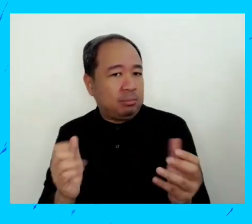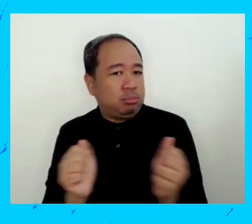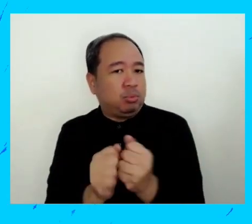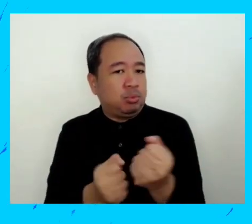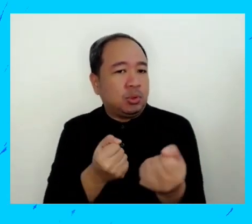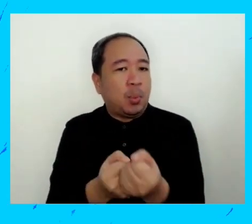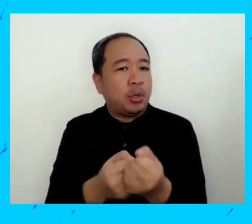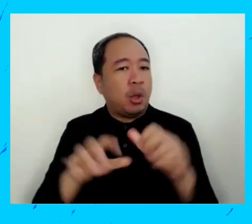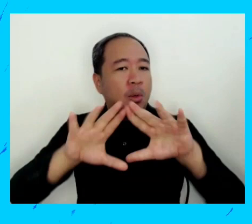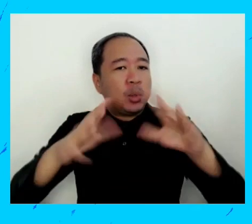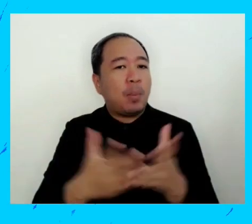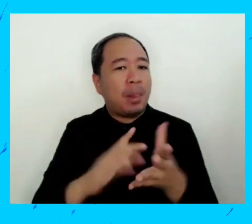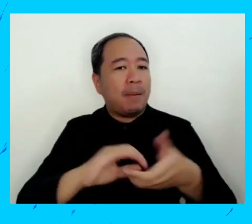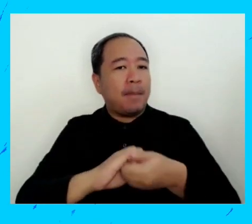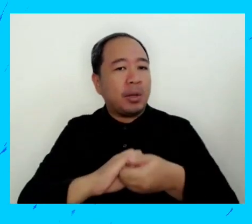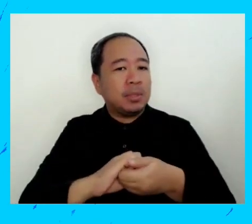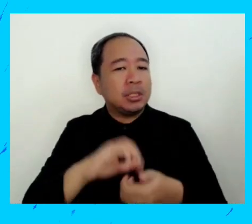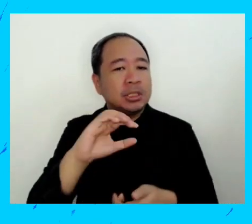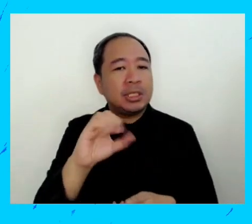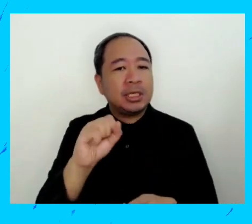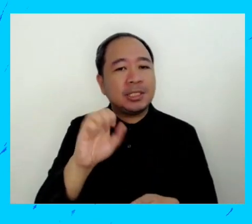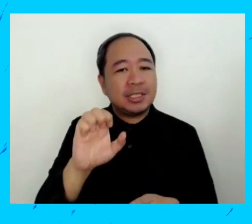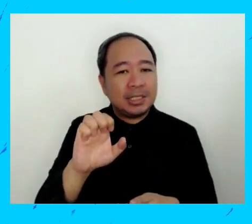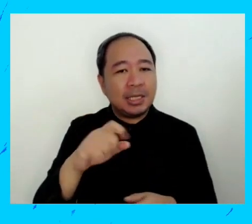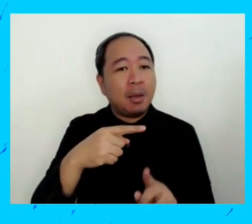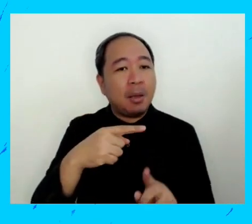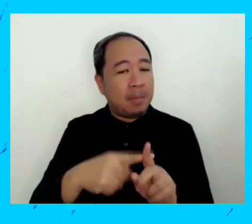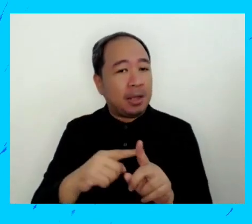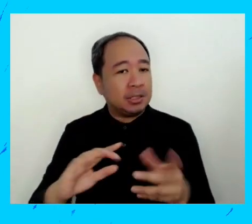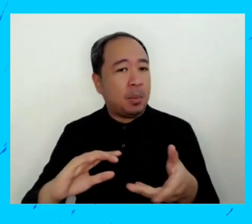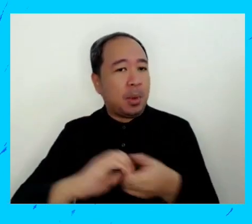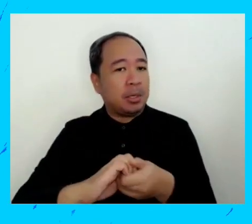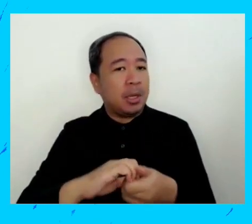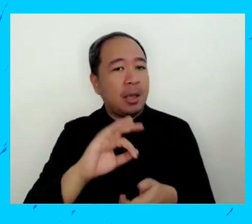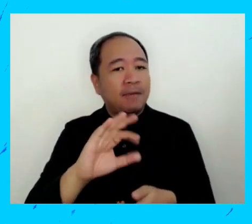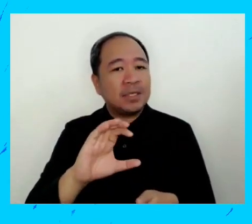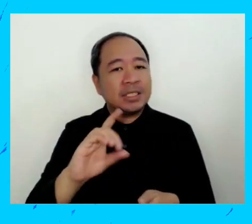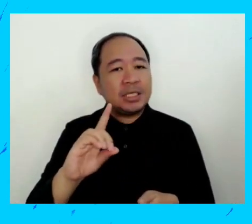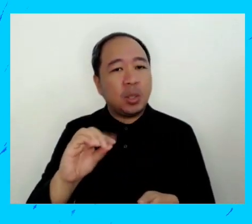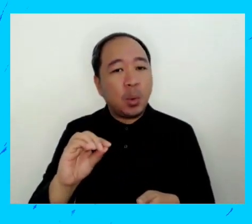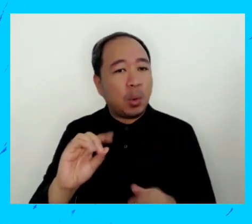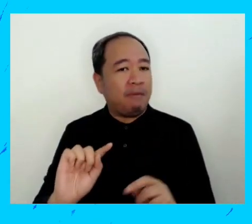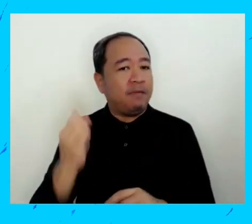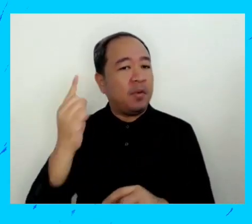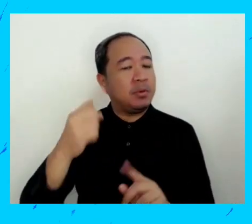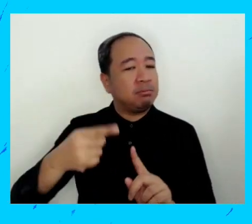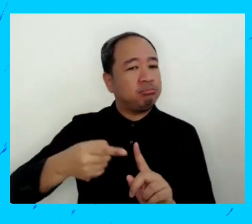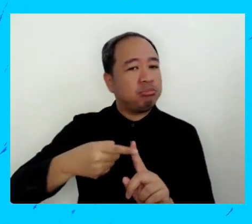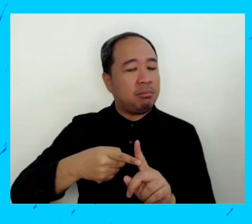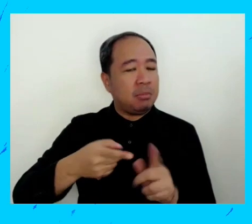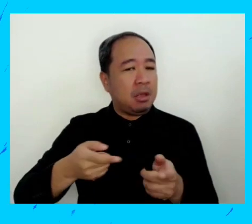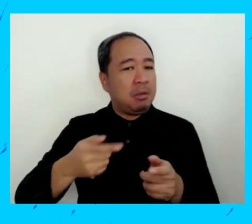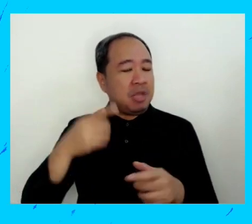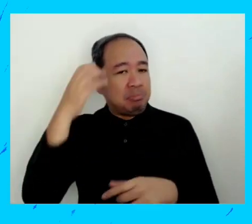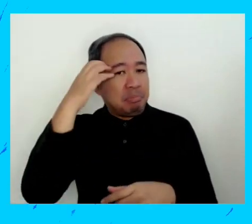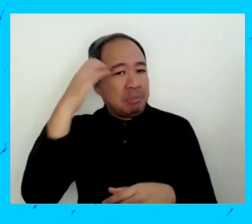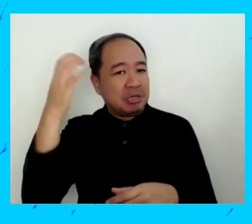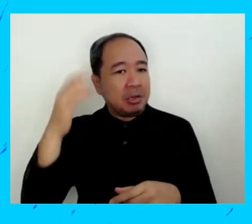fórmula y de él es yo y internacional